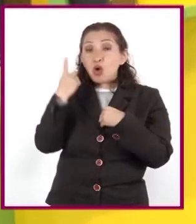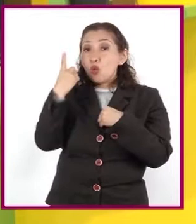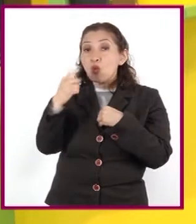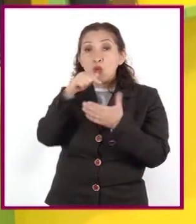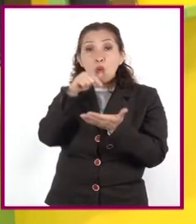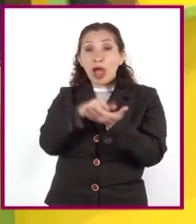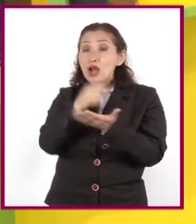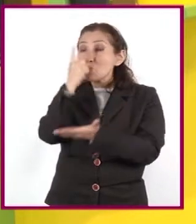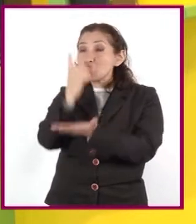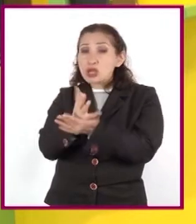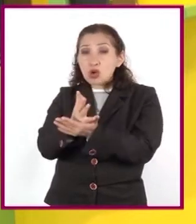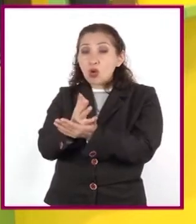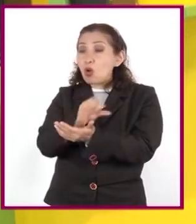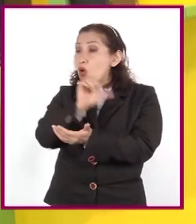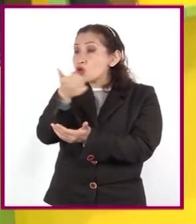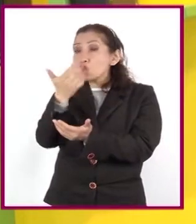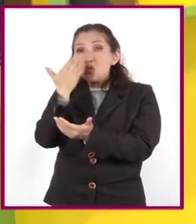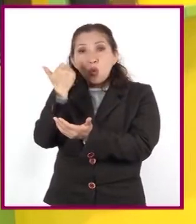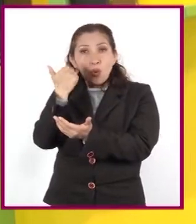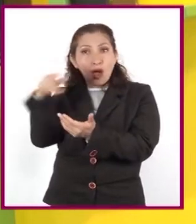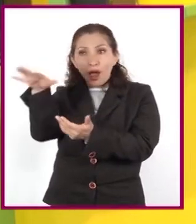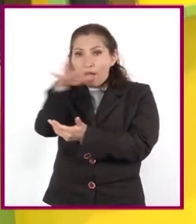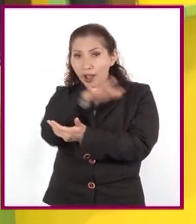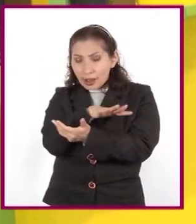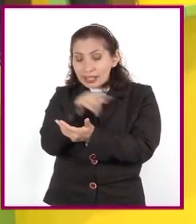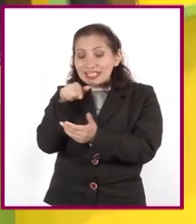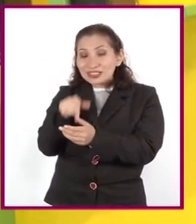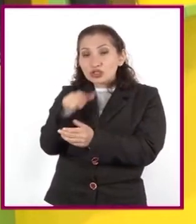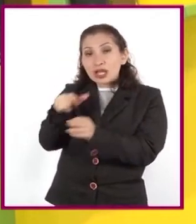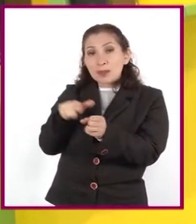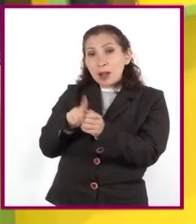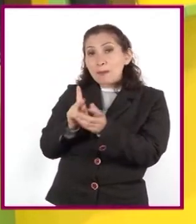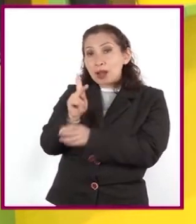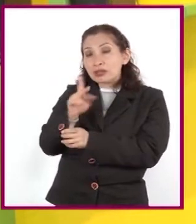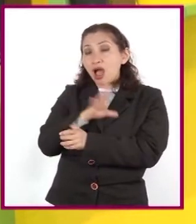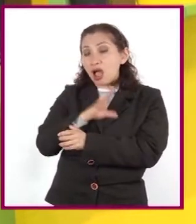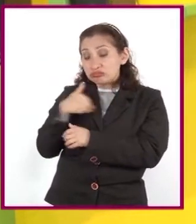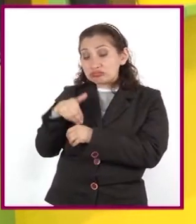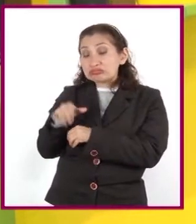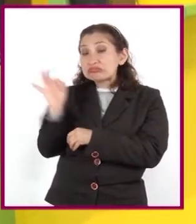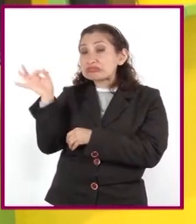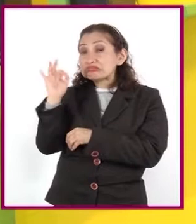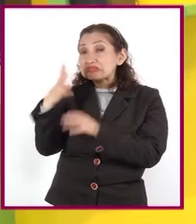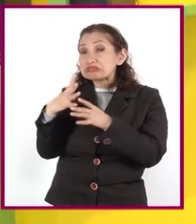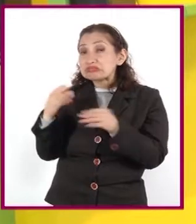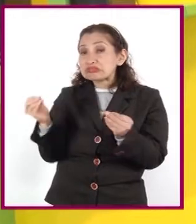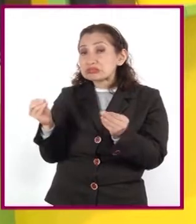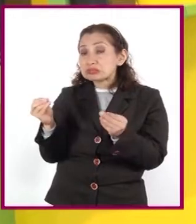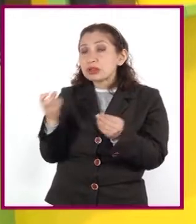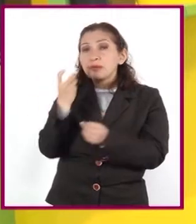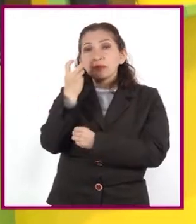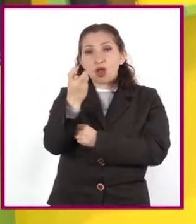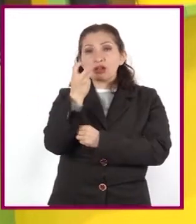una zona en particular. Algunas de estas especies se encuentran en peligro de extinción, por ello es tan importante